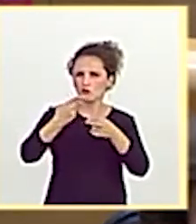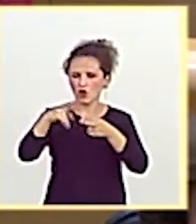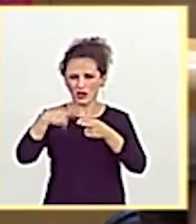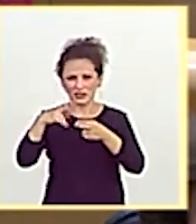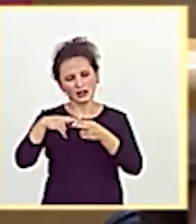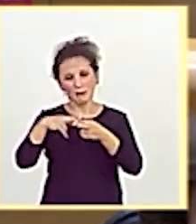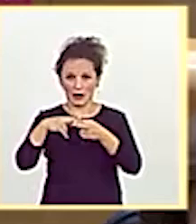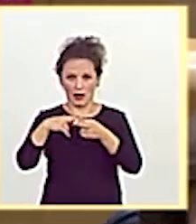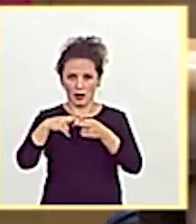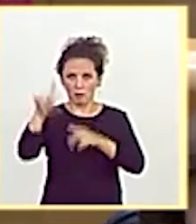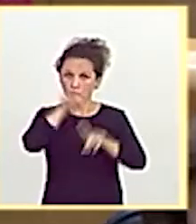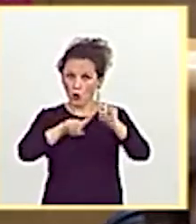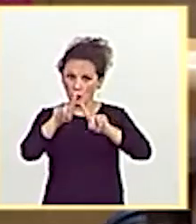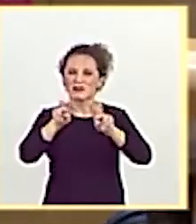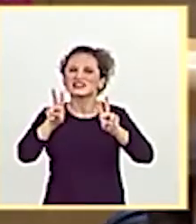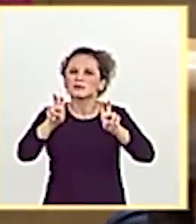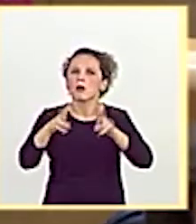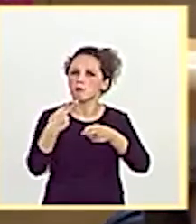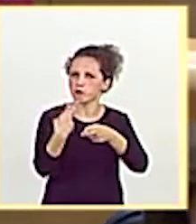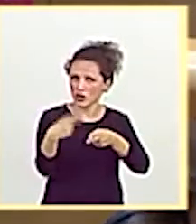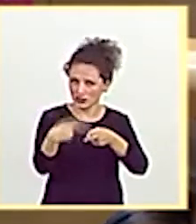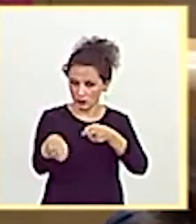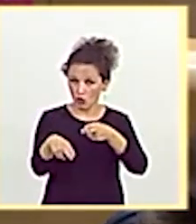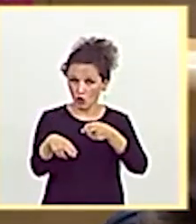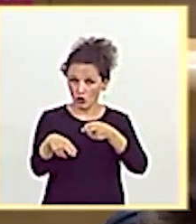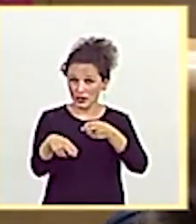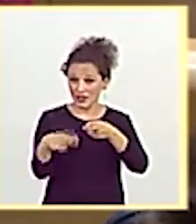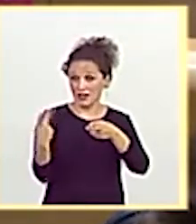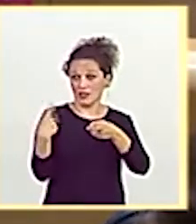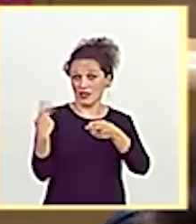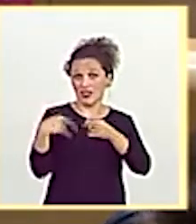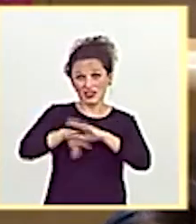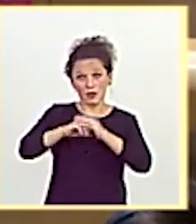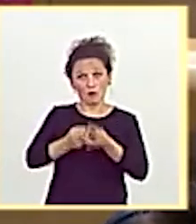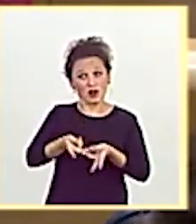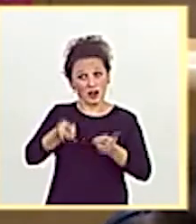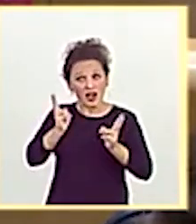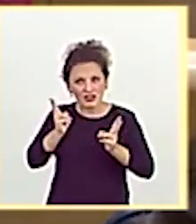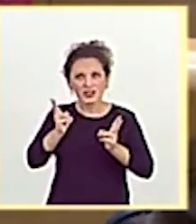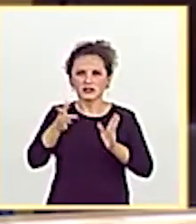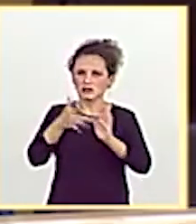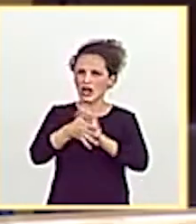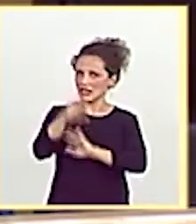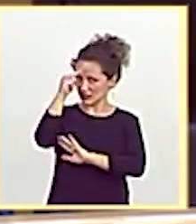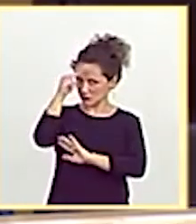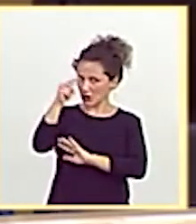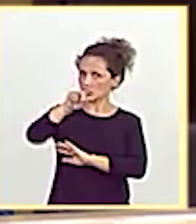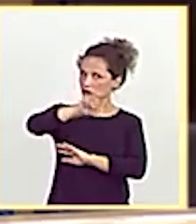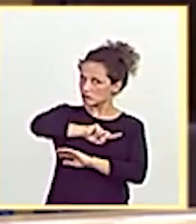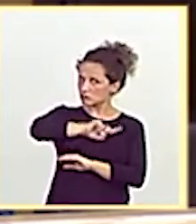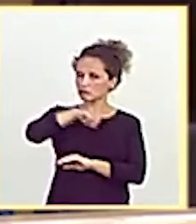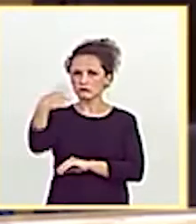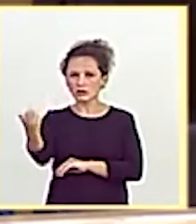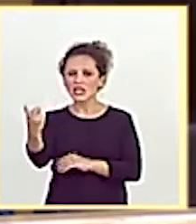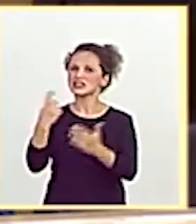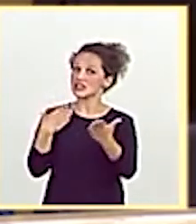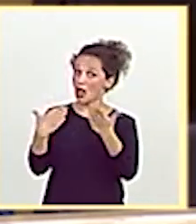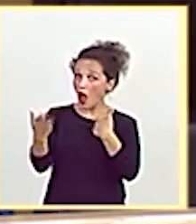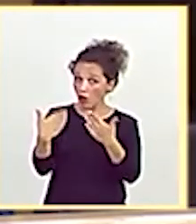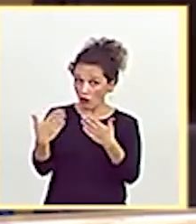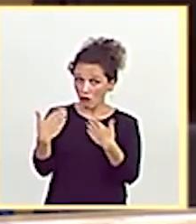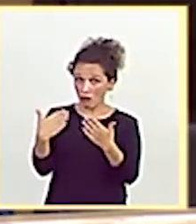a los problemas que son políticos y que entre demócratas, guardándonos el debido respeto y dialogando,